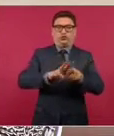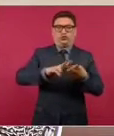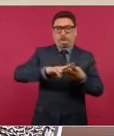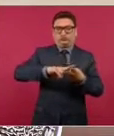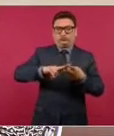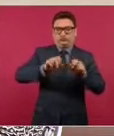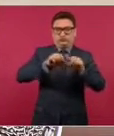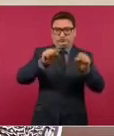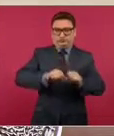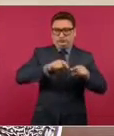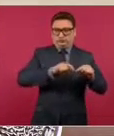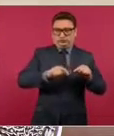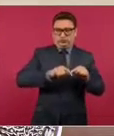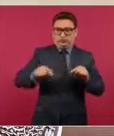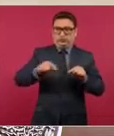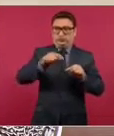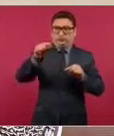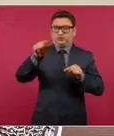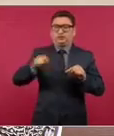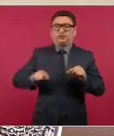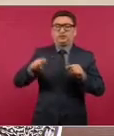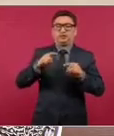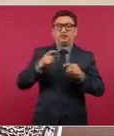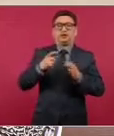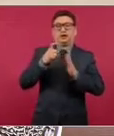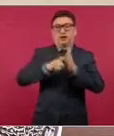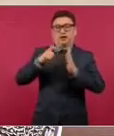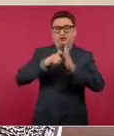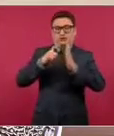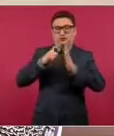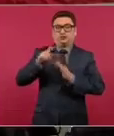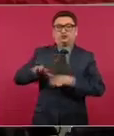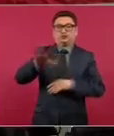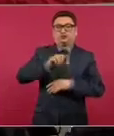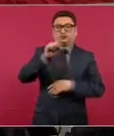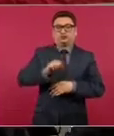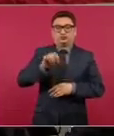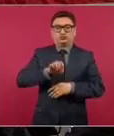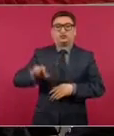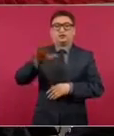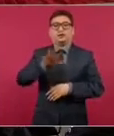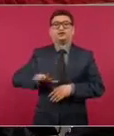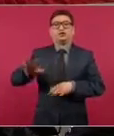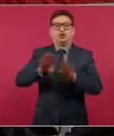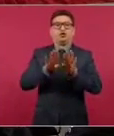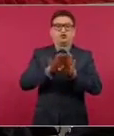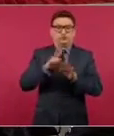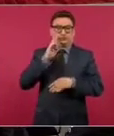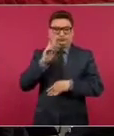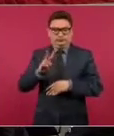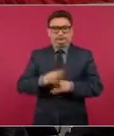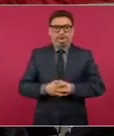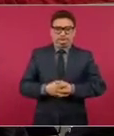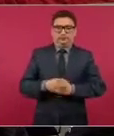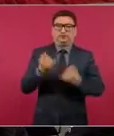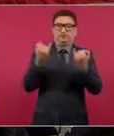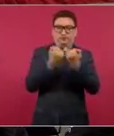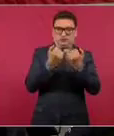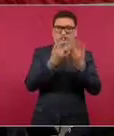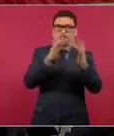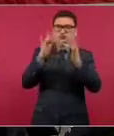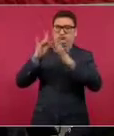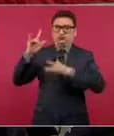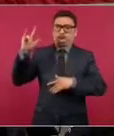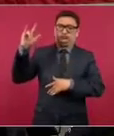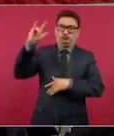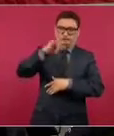y la ruta arqueológica para quienes recorrerán el sureste a bordo del Tren Maya. También sobre la conectividad aérea,